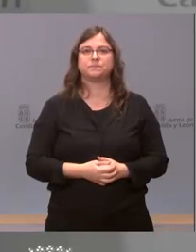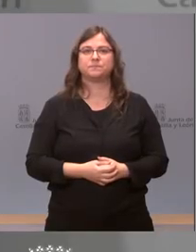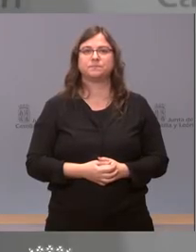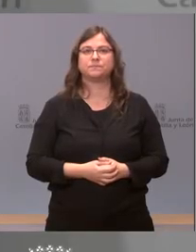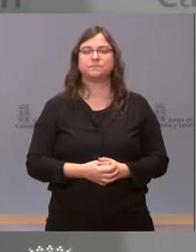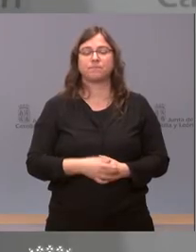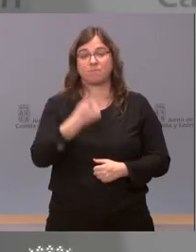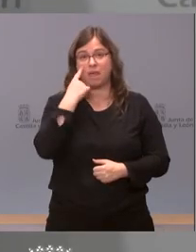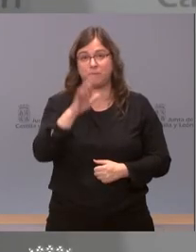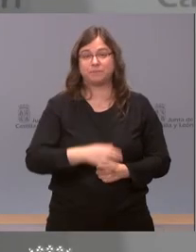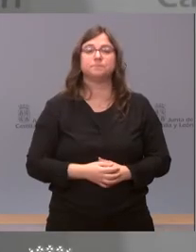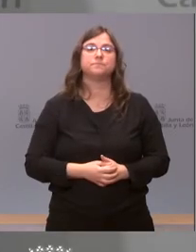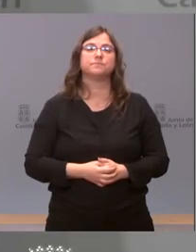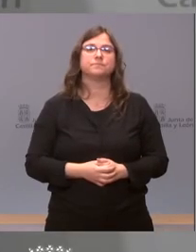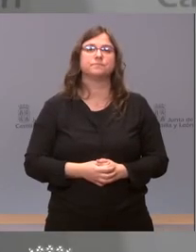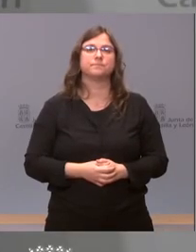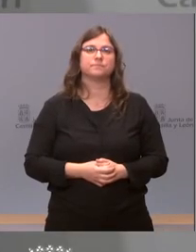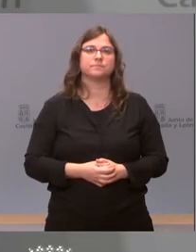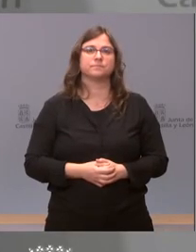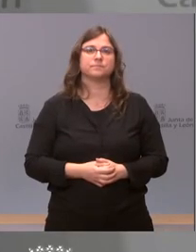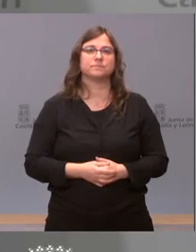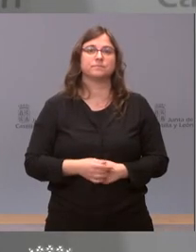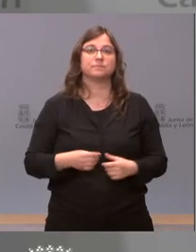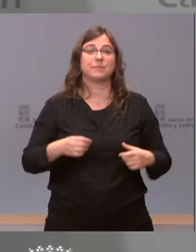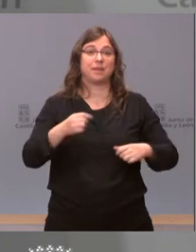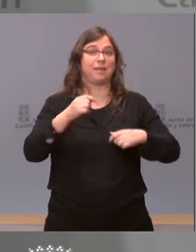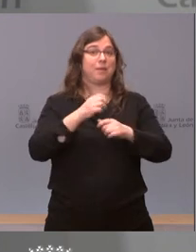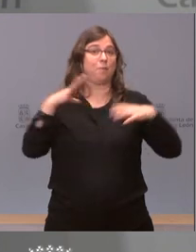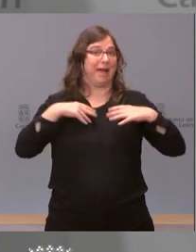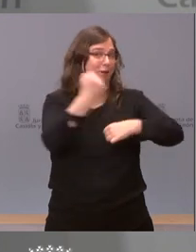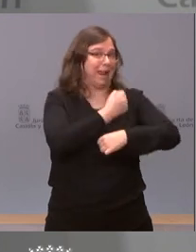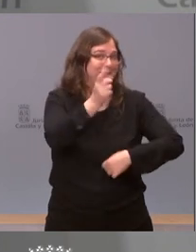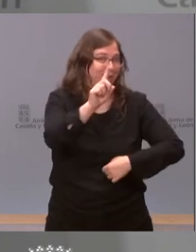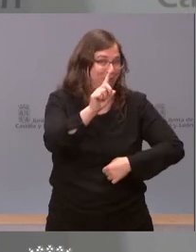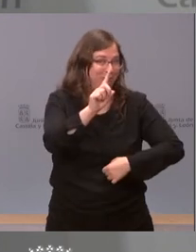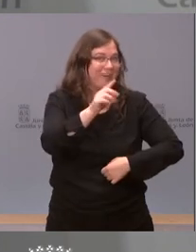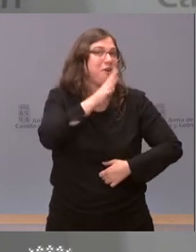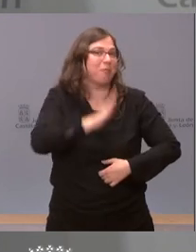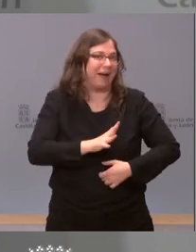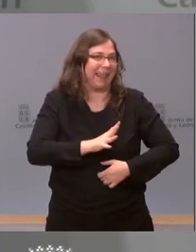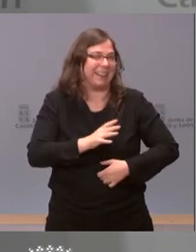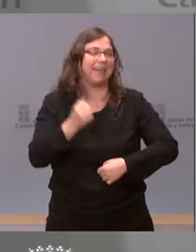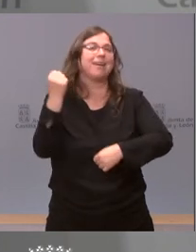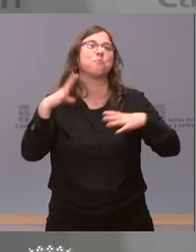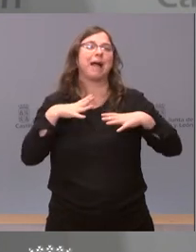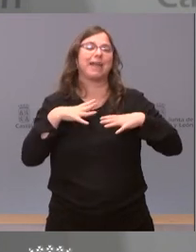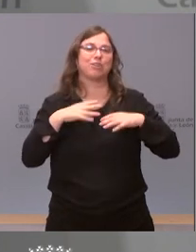Vamos a ver no son las vacaciones de Navidad aunque lo parezcan son las de Semana Santa